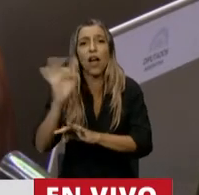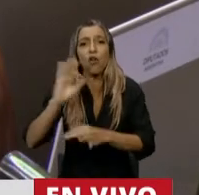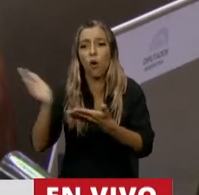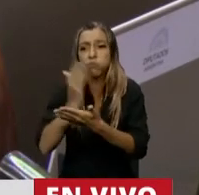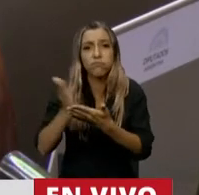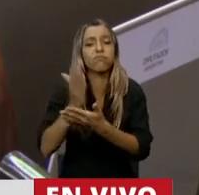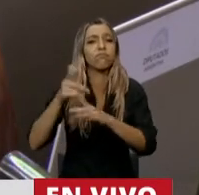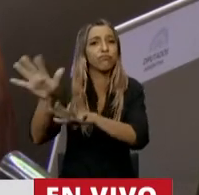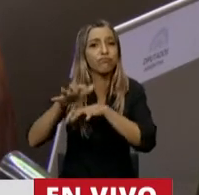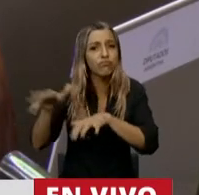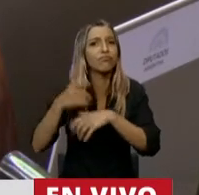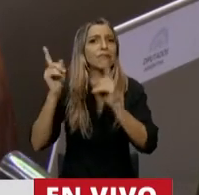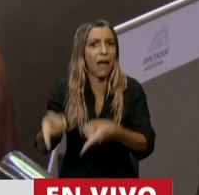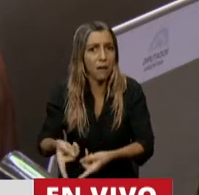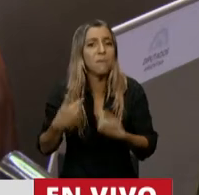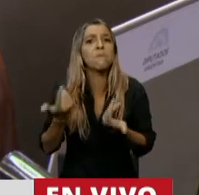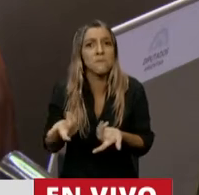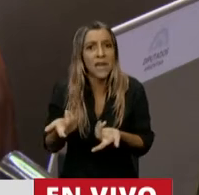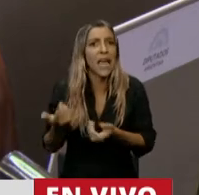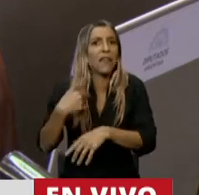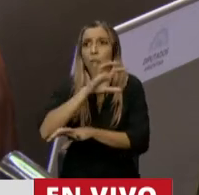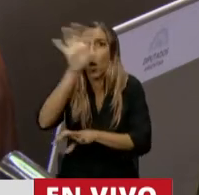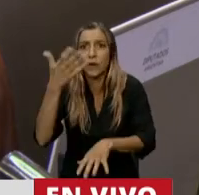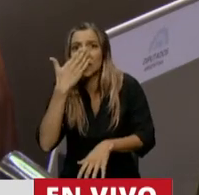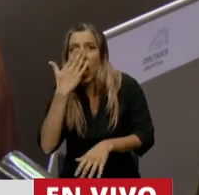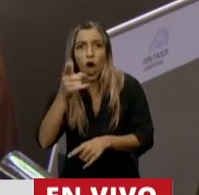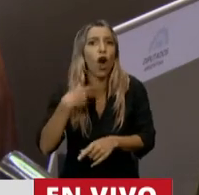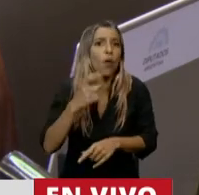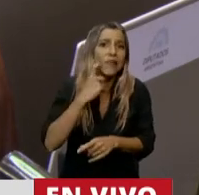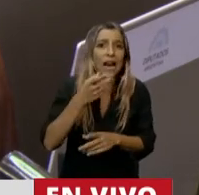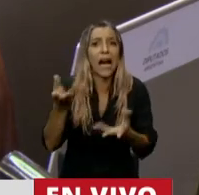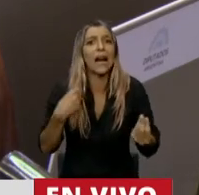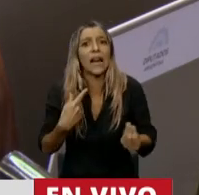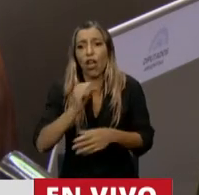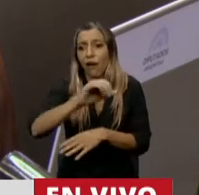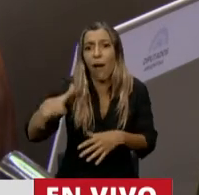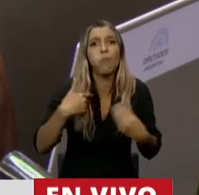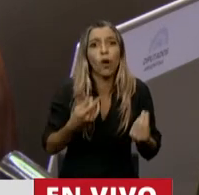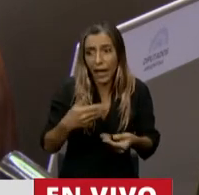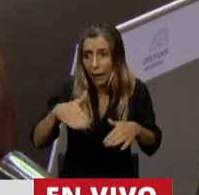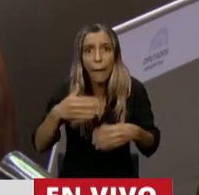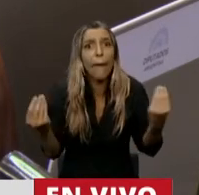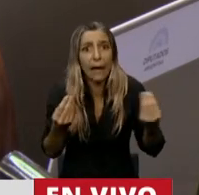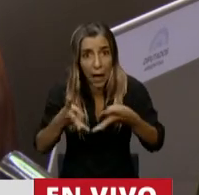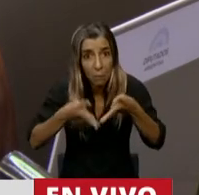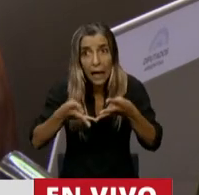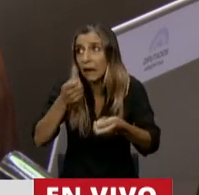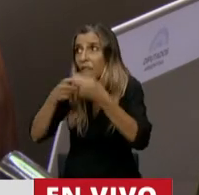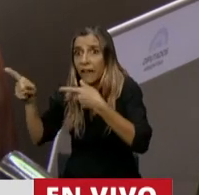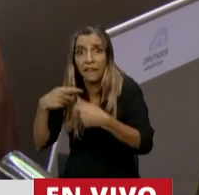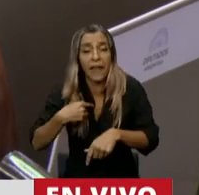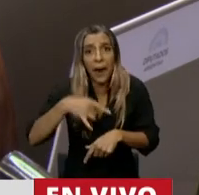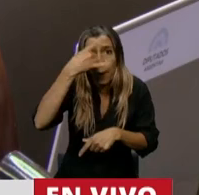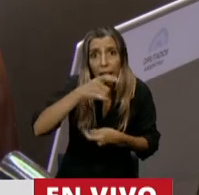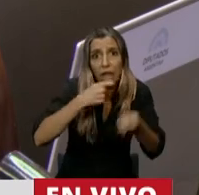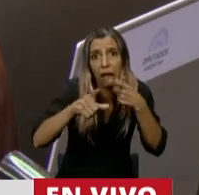Córdoba, de Entre Ríos, en fin, de ese corazón productivo que qué va a hacer, va a vender un tractor, un pedazo de campo, va a vender más vacas que de costumbre,